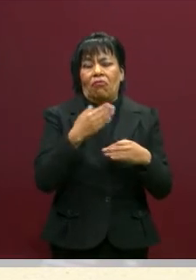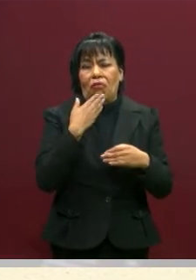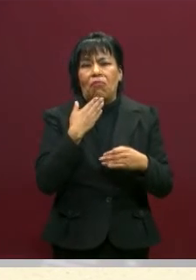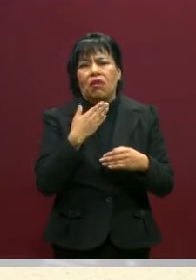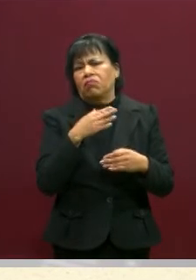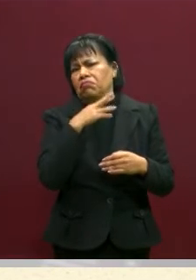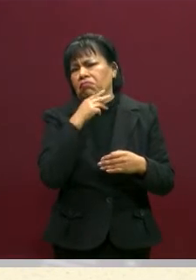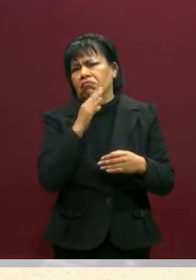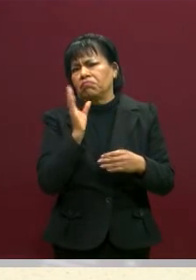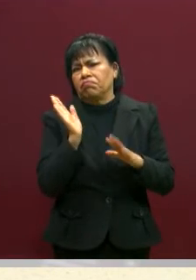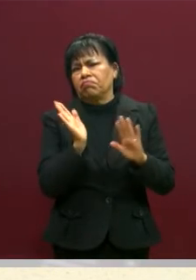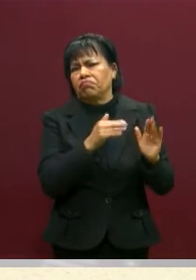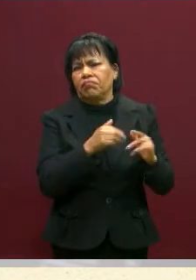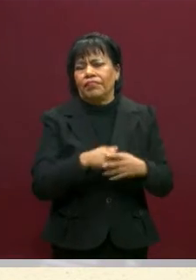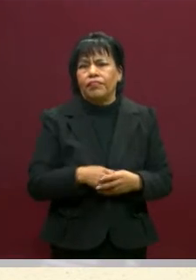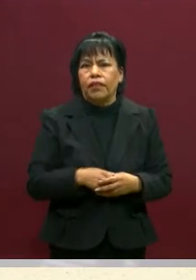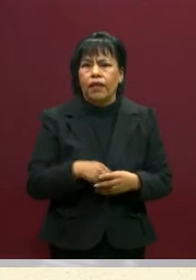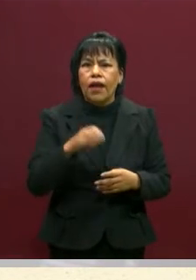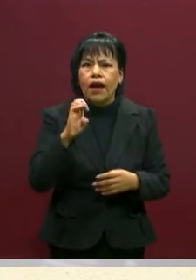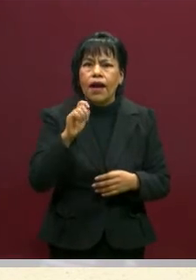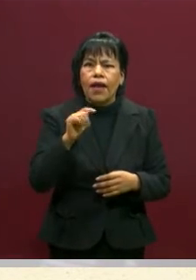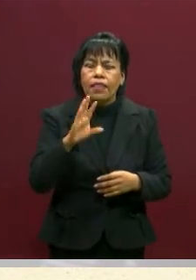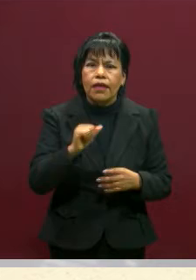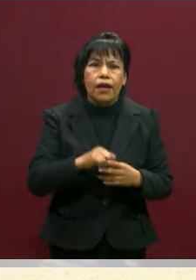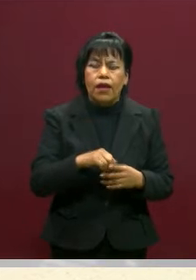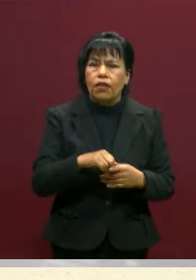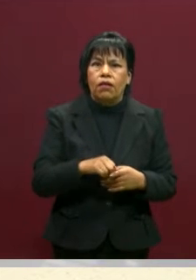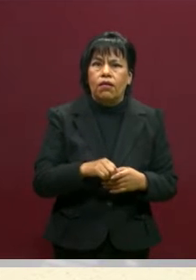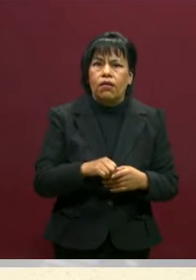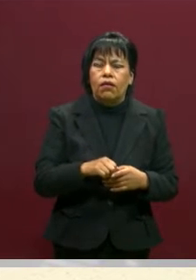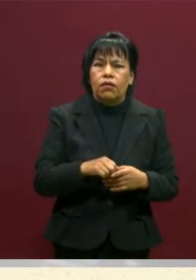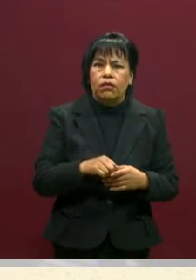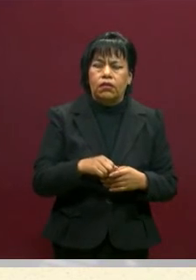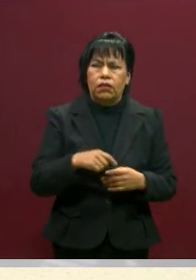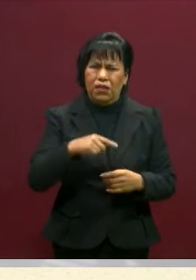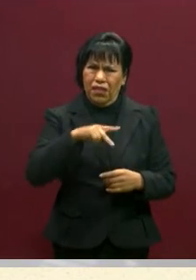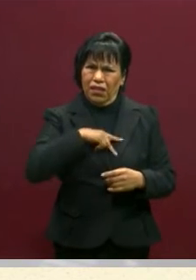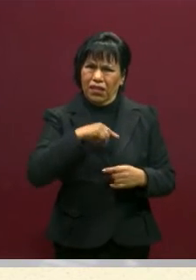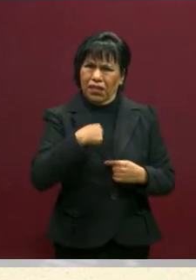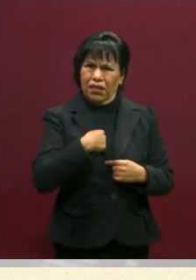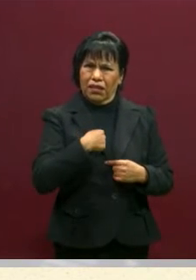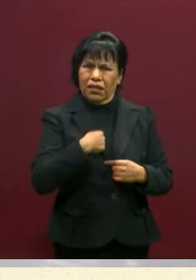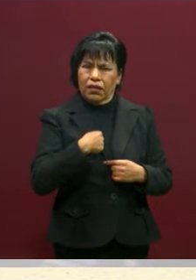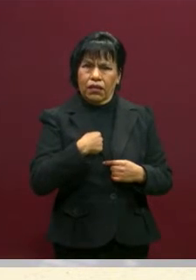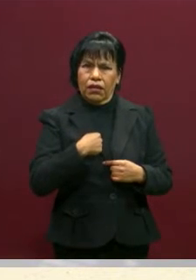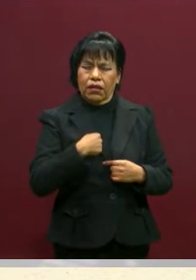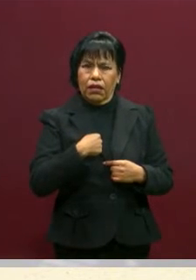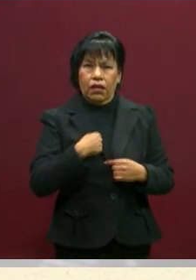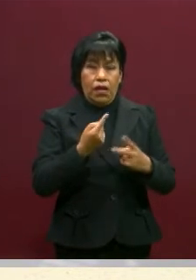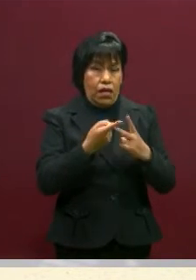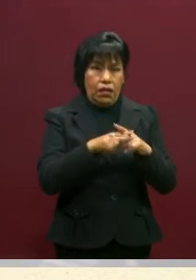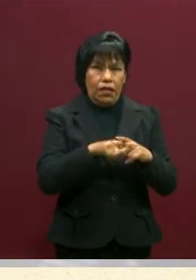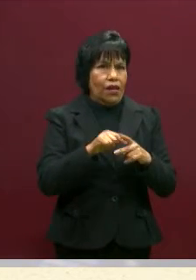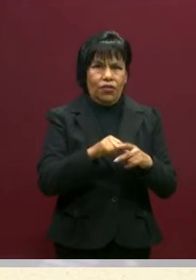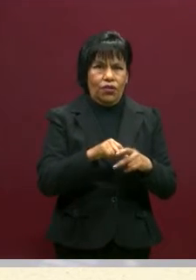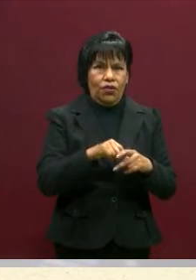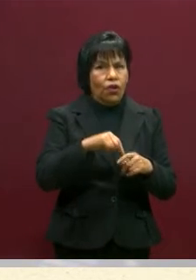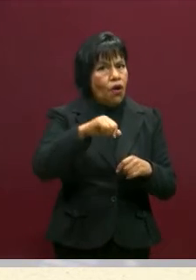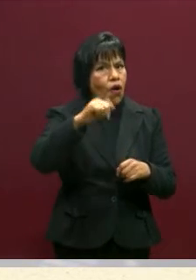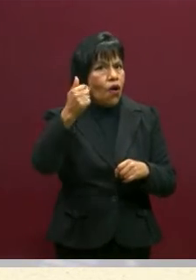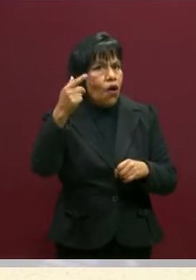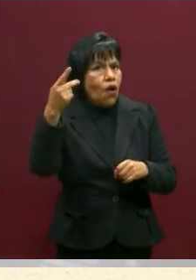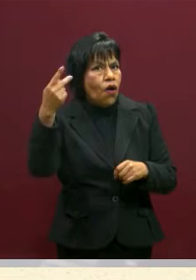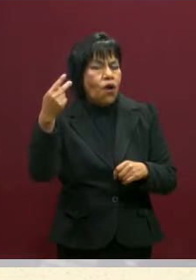fíjate, algo interesante es que la ética no surge de mí. Surge del otro. Sí. ¿De la necesidad del otro?